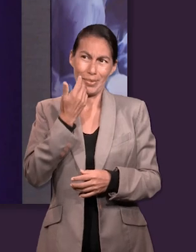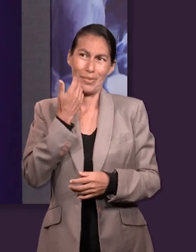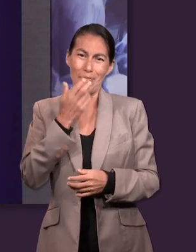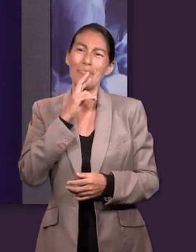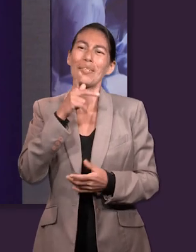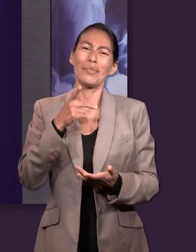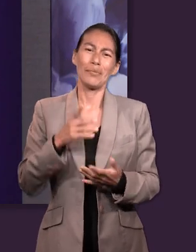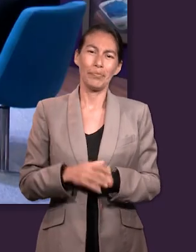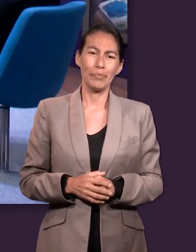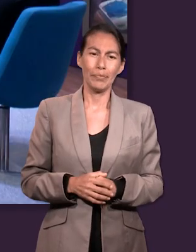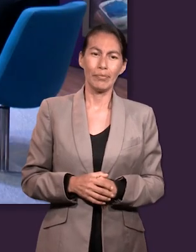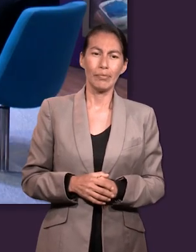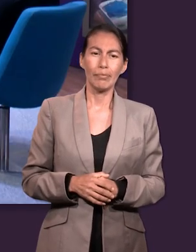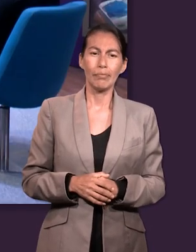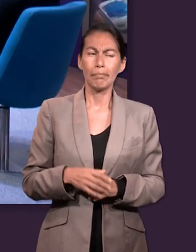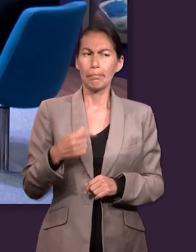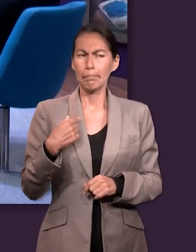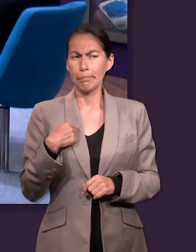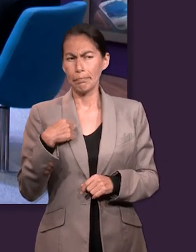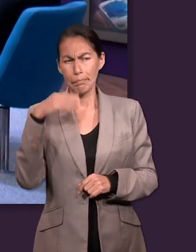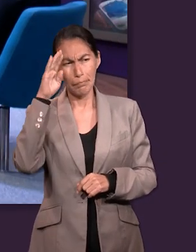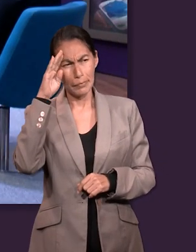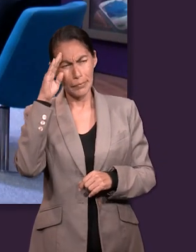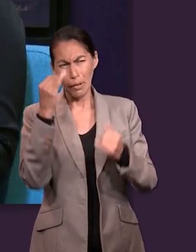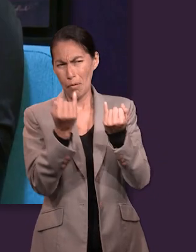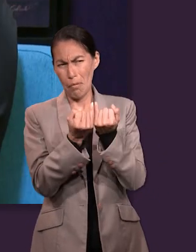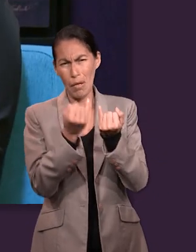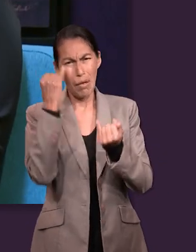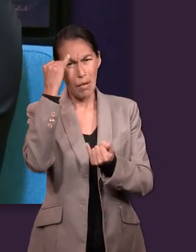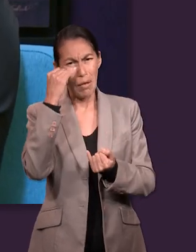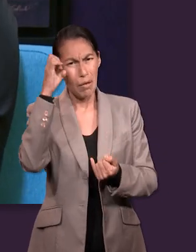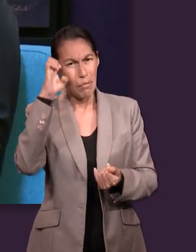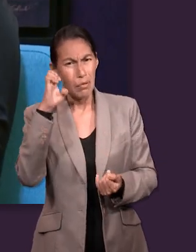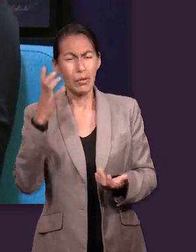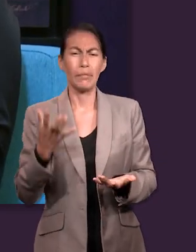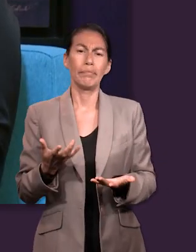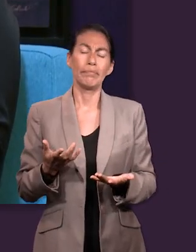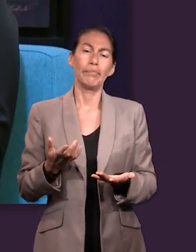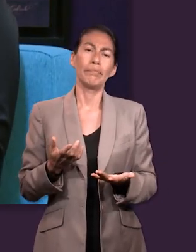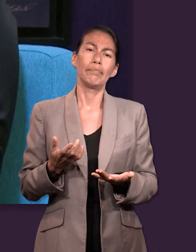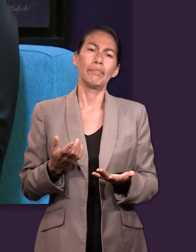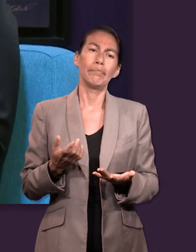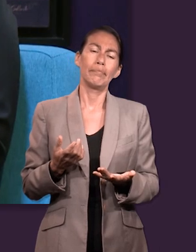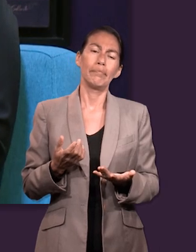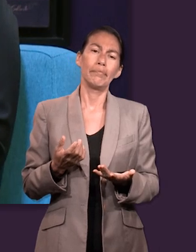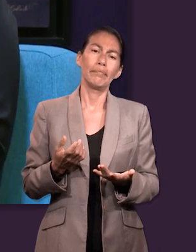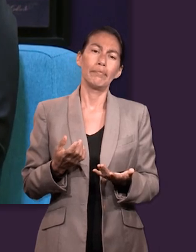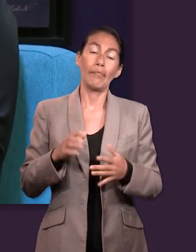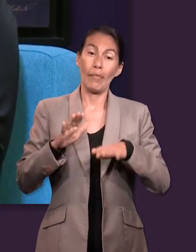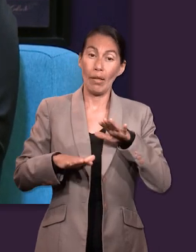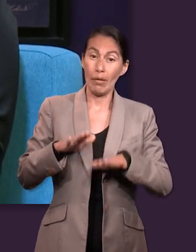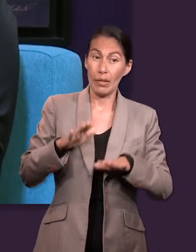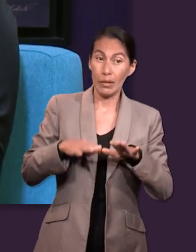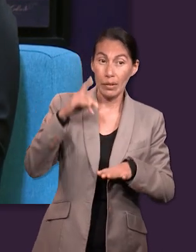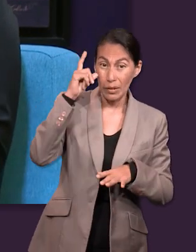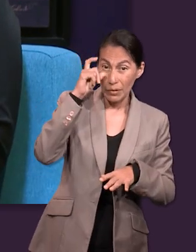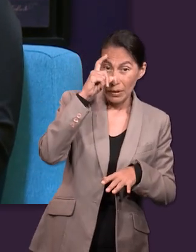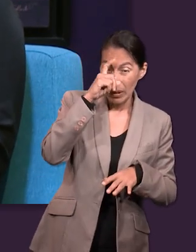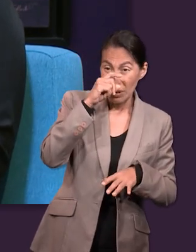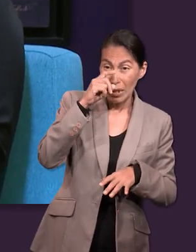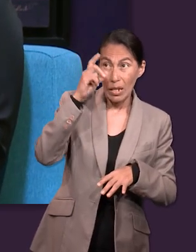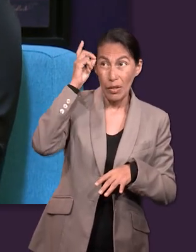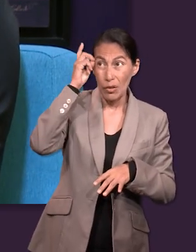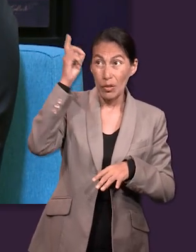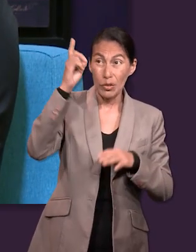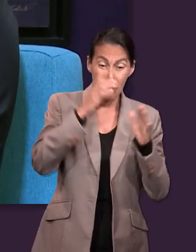Yo comparto pensamiento con Jaime porque creo que algunas veces nos cuesta trabajo saber que a lo mejor